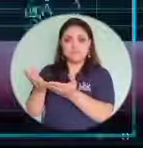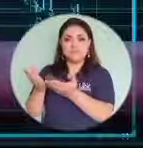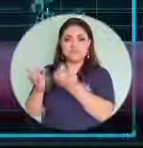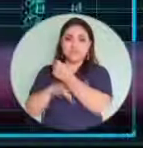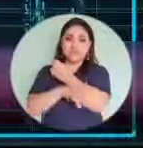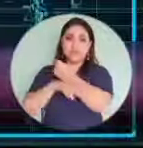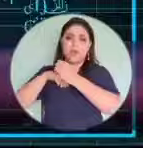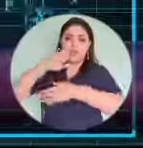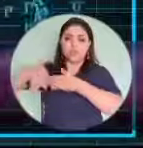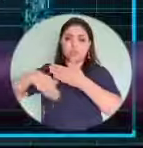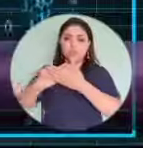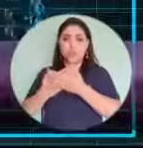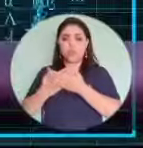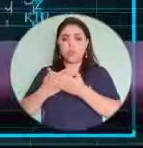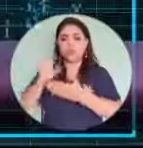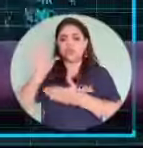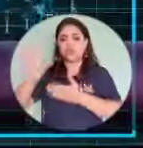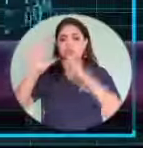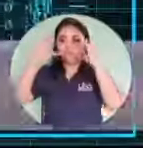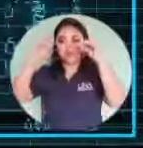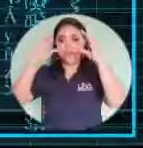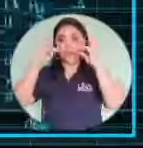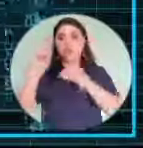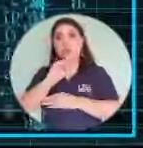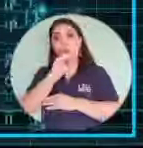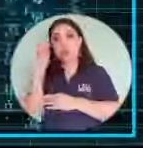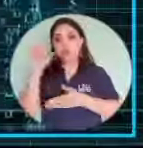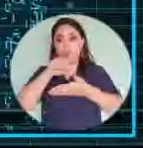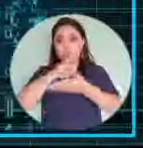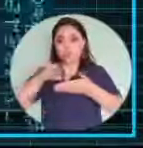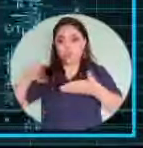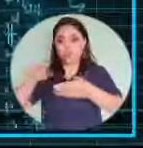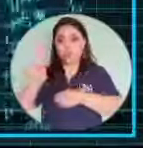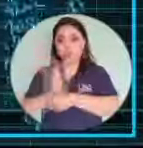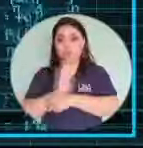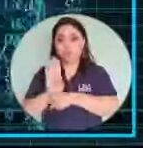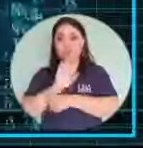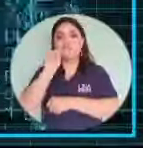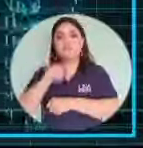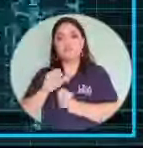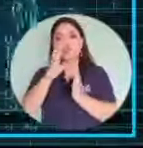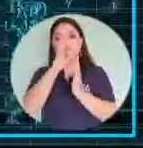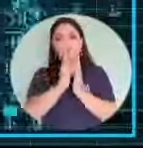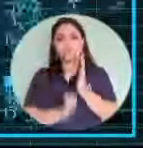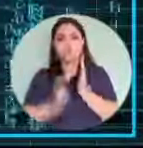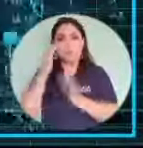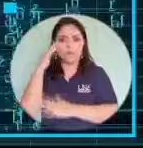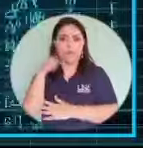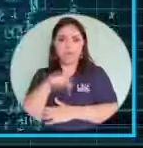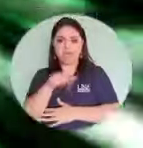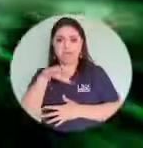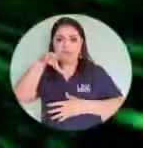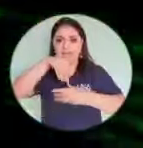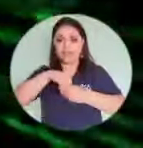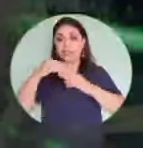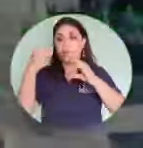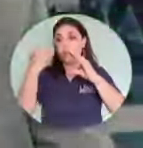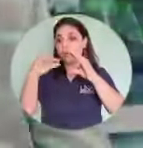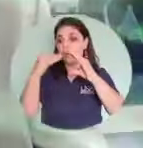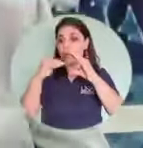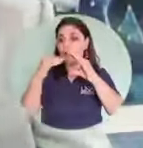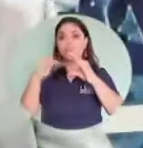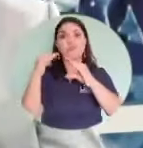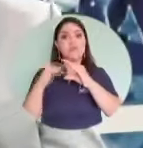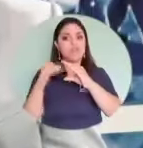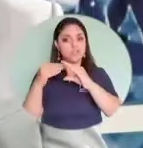o bien podrían ser vulneradas sus cuentas bancarias, porque pues ahí tenemos incluso el correo electrónico, que es un elemento y las